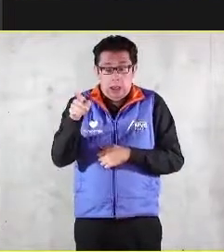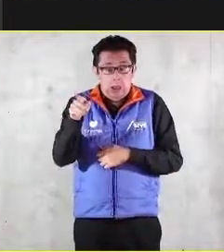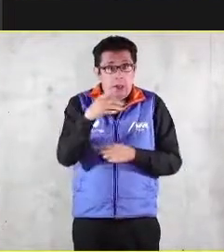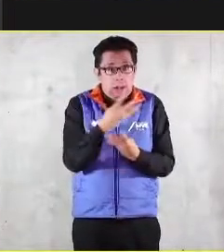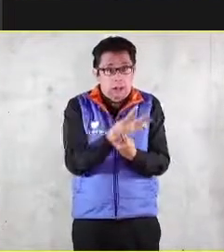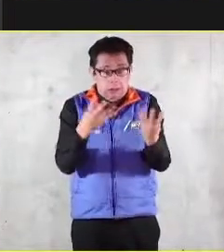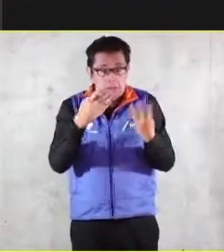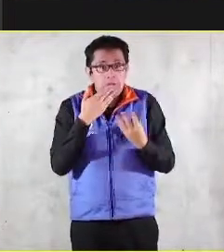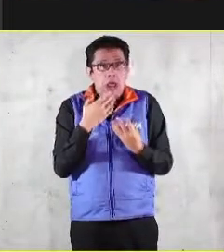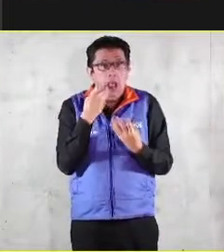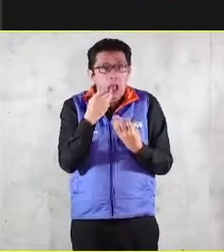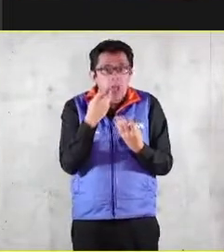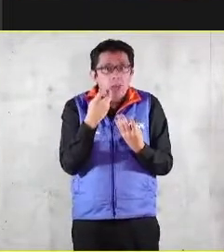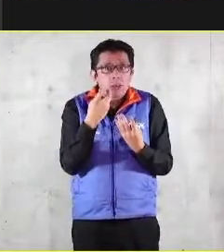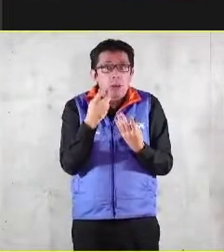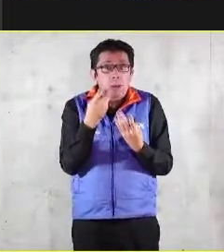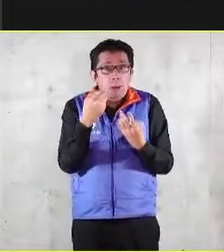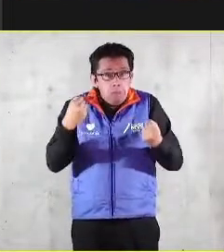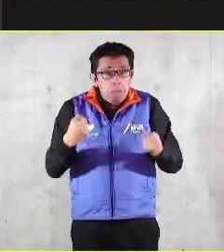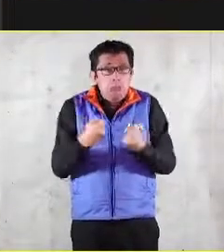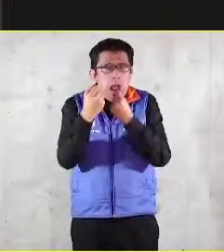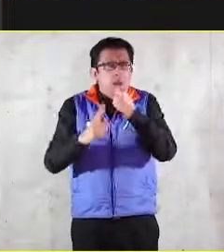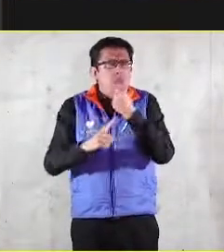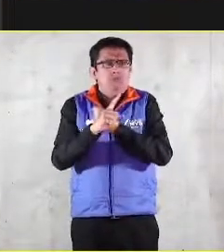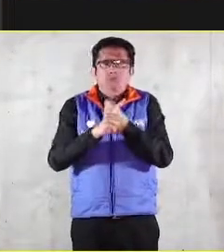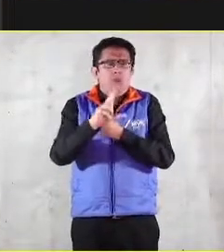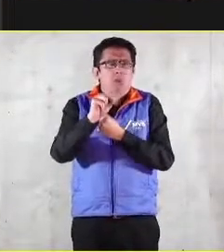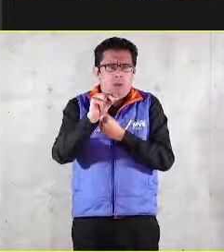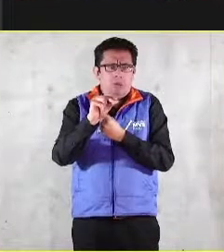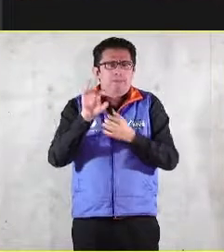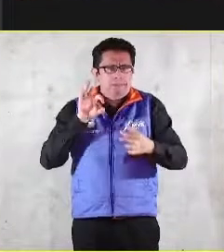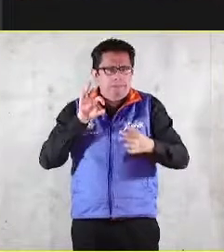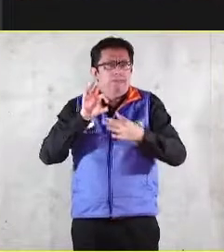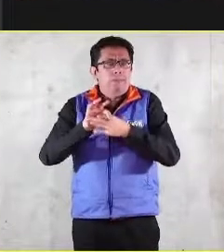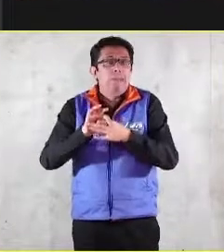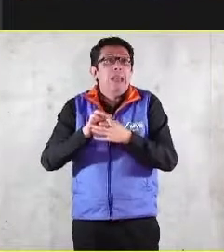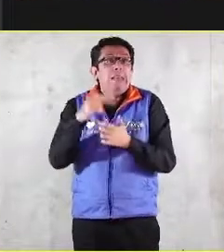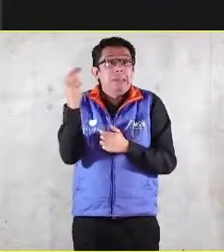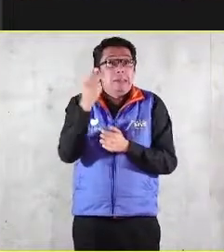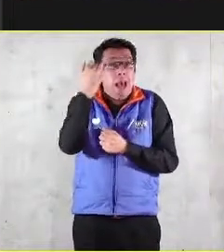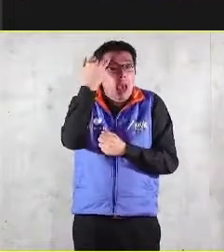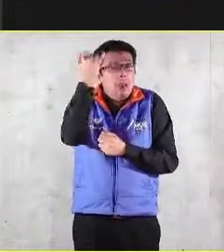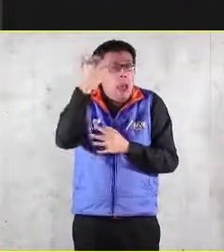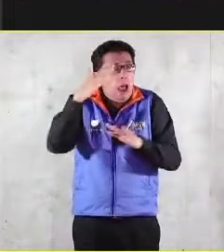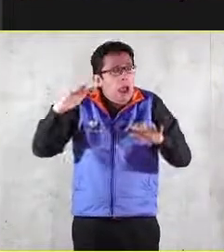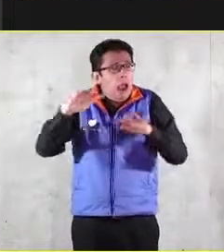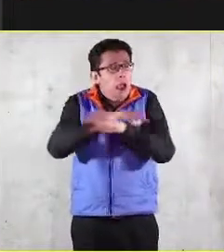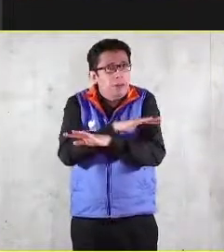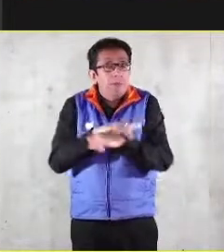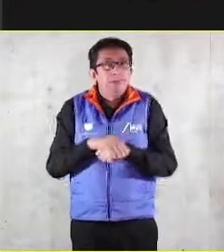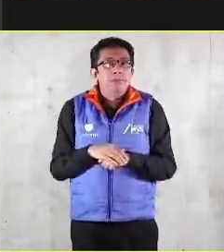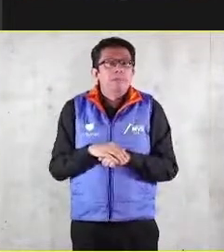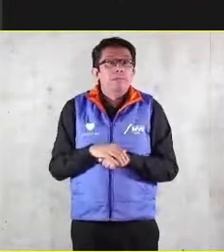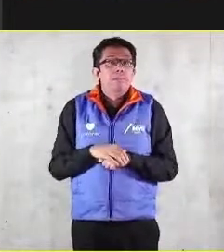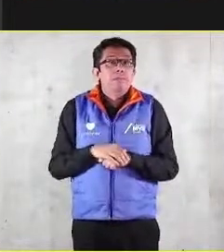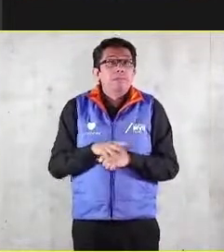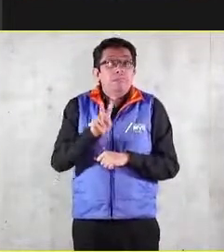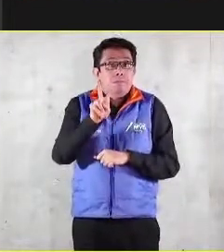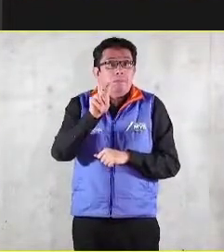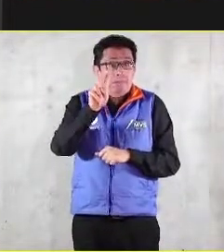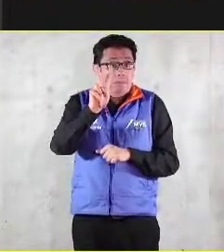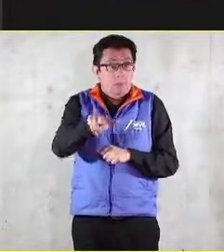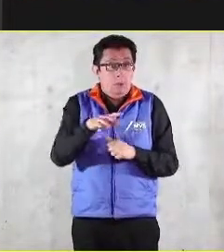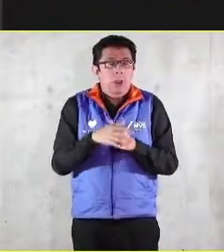aumenten el uno al otro. Y aquí significa un cambio de paradigma. Fíjense cómo hemos interiorizado que el egoísmo